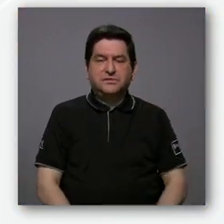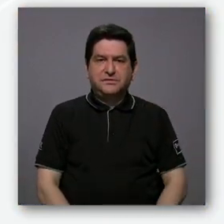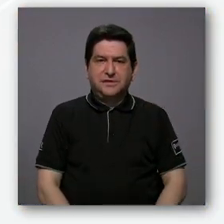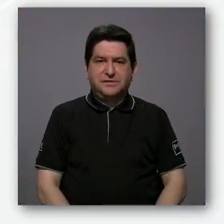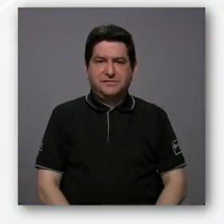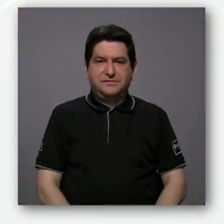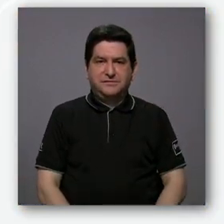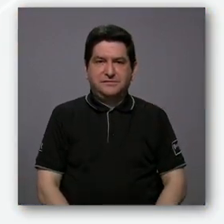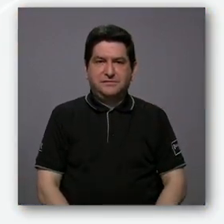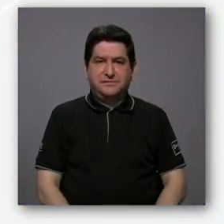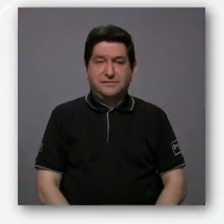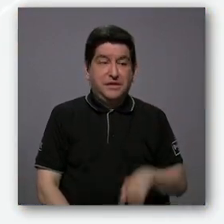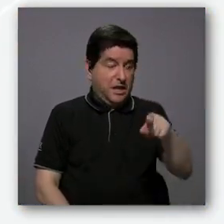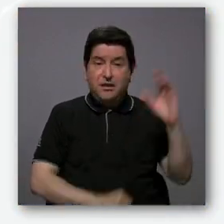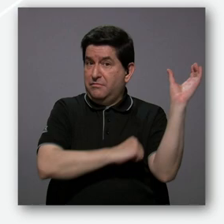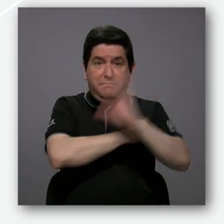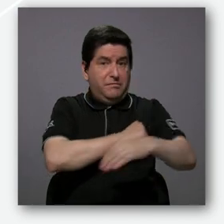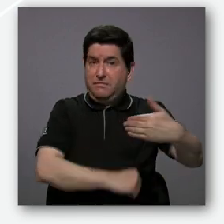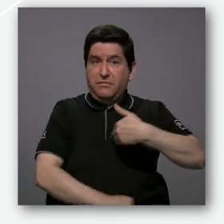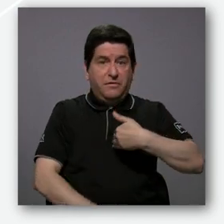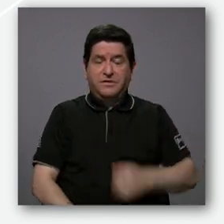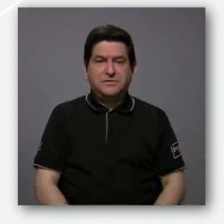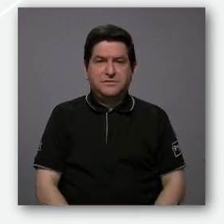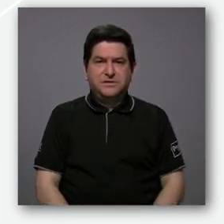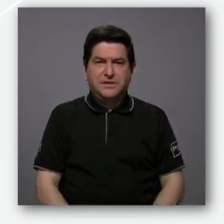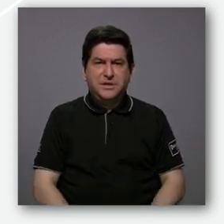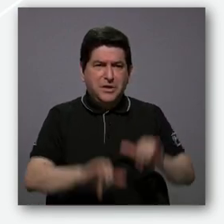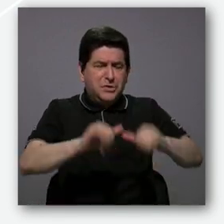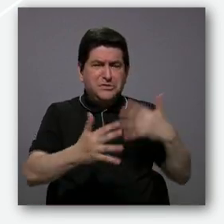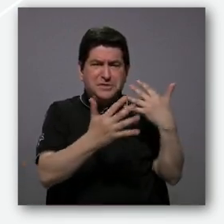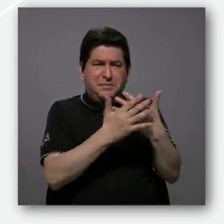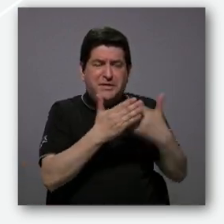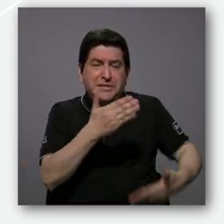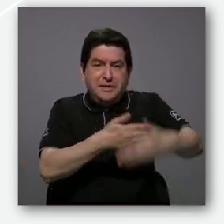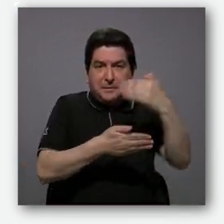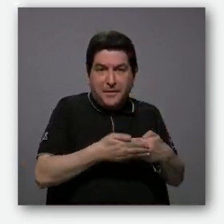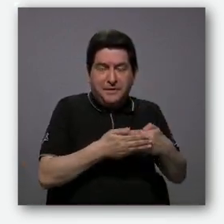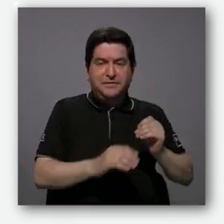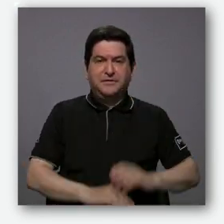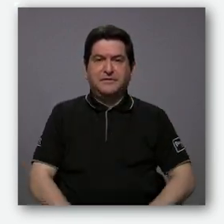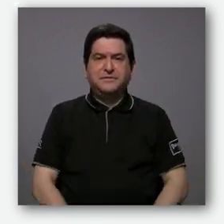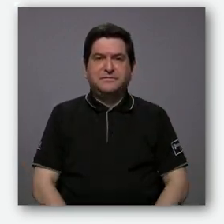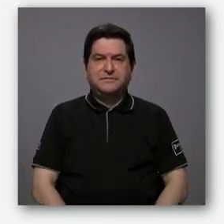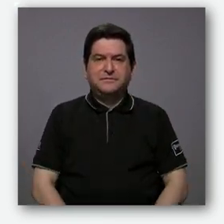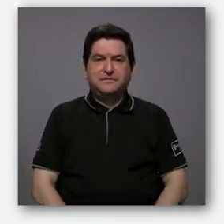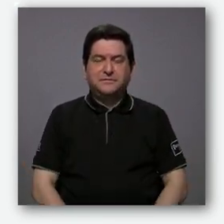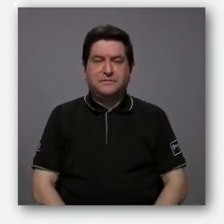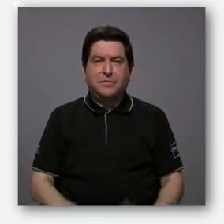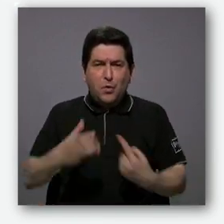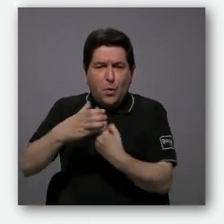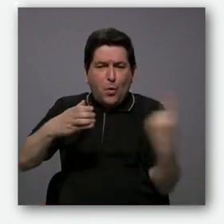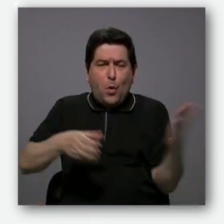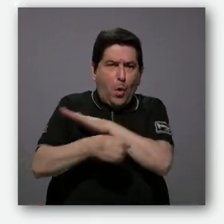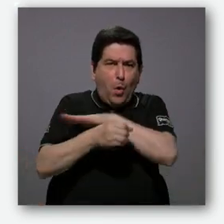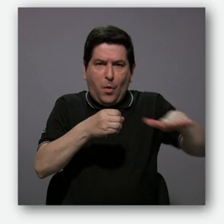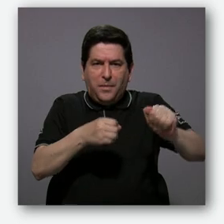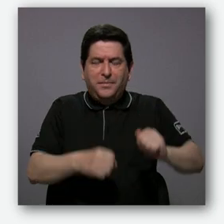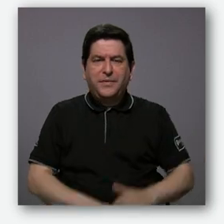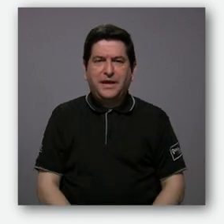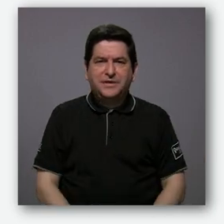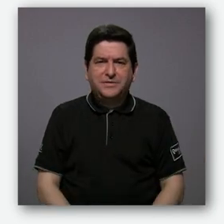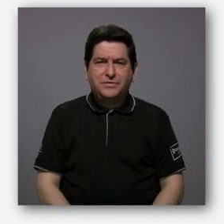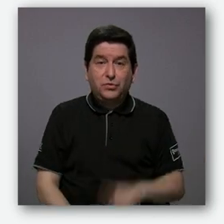cuando ni siquiera ha sido condenado, porque se encuentra en una prisión preventiva, en aislamiento total,